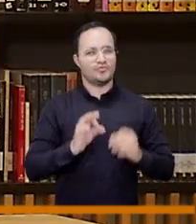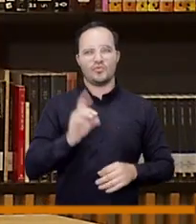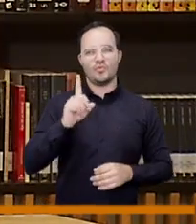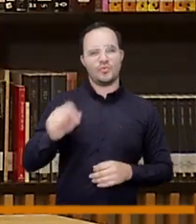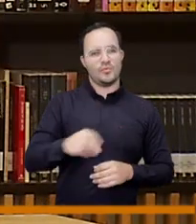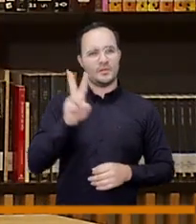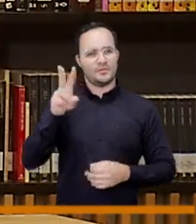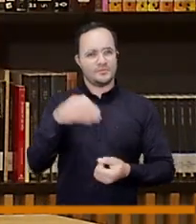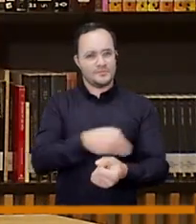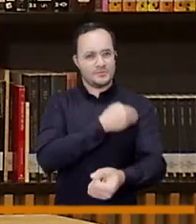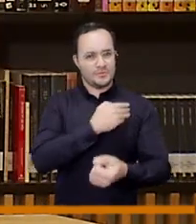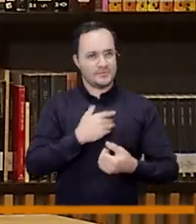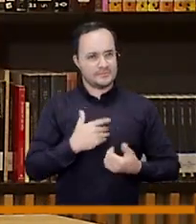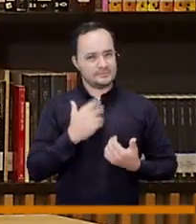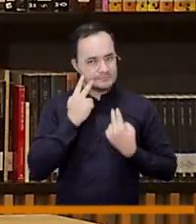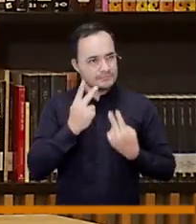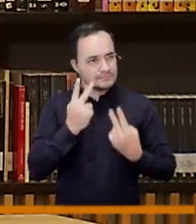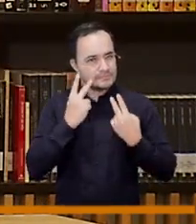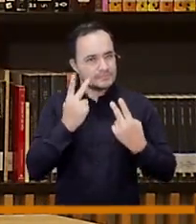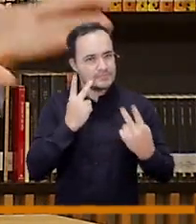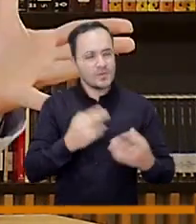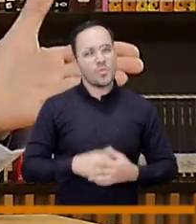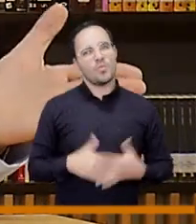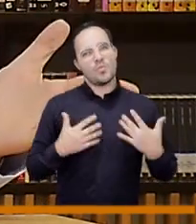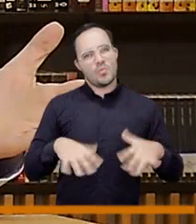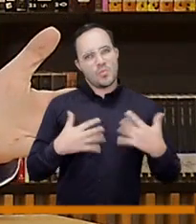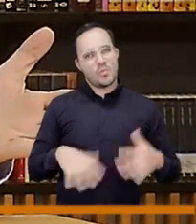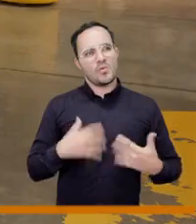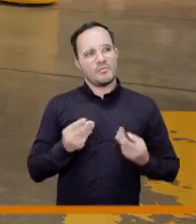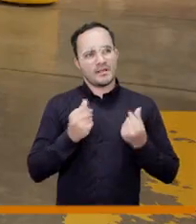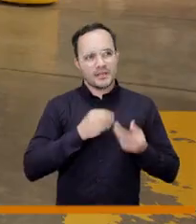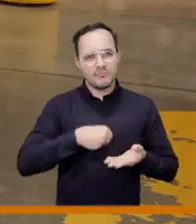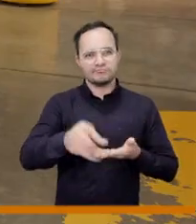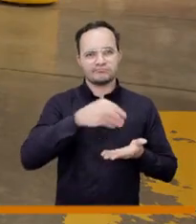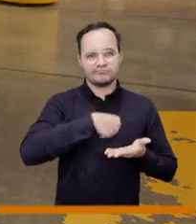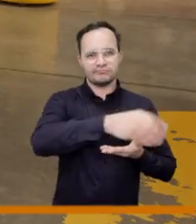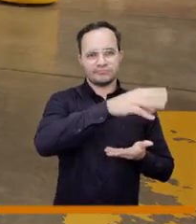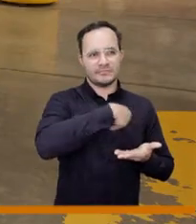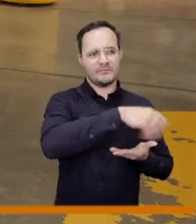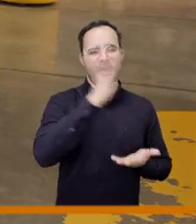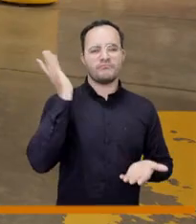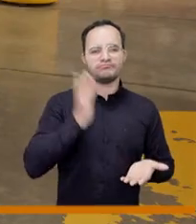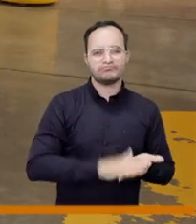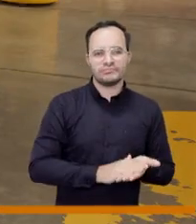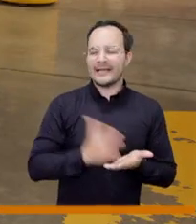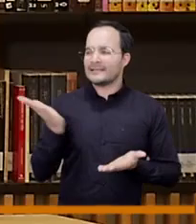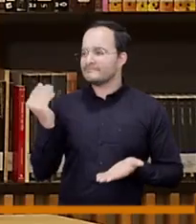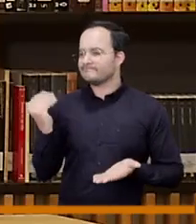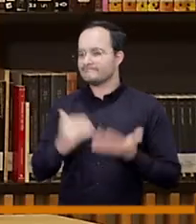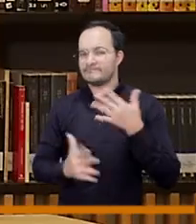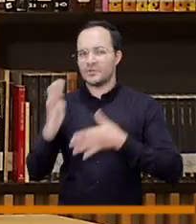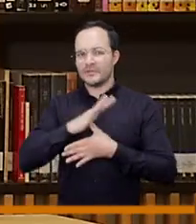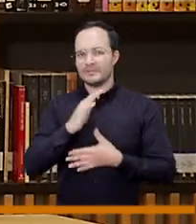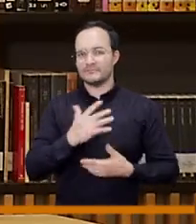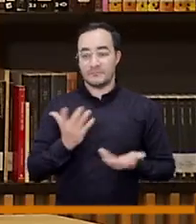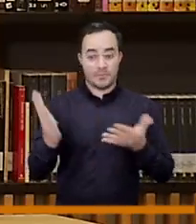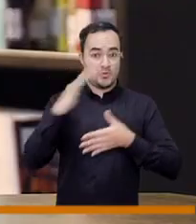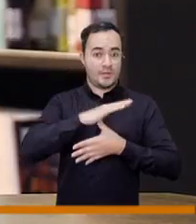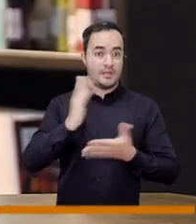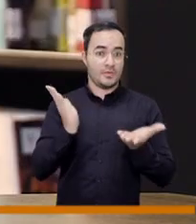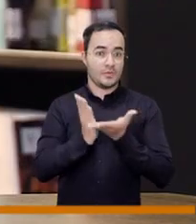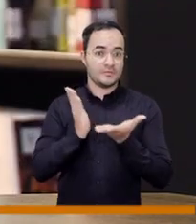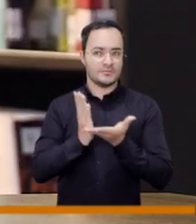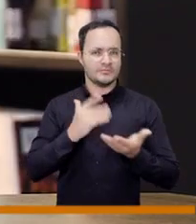.2 billones en promedio de más a dónde se nos está yendo el dinero que no está alcanzando para las prioridades como son la